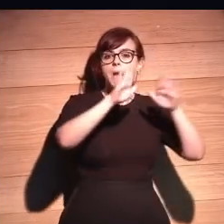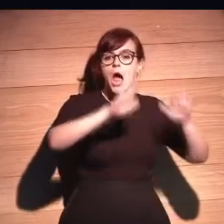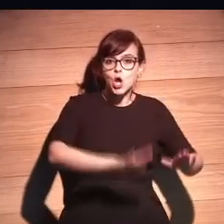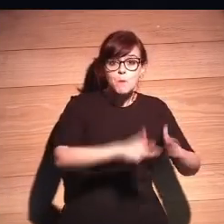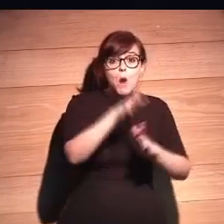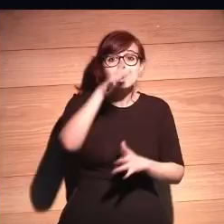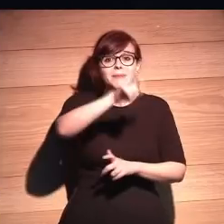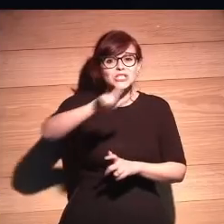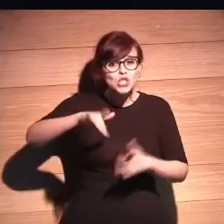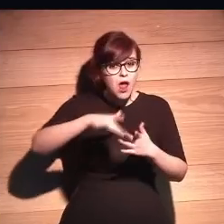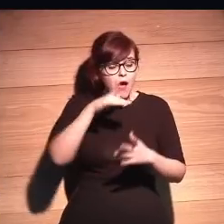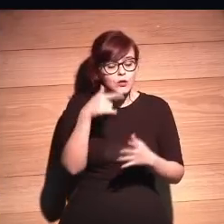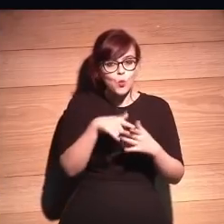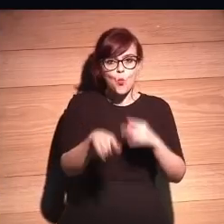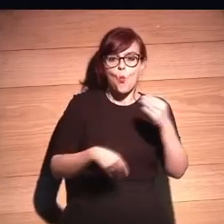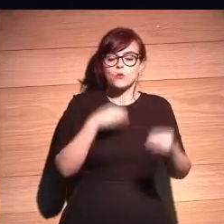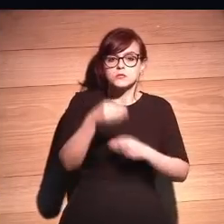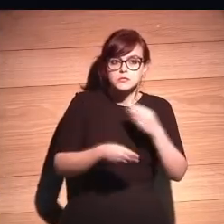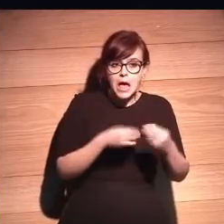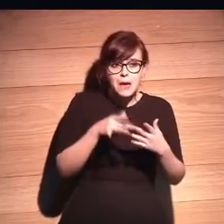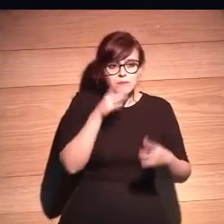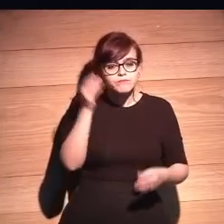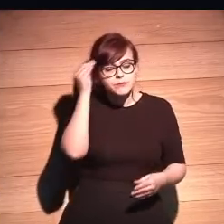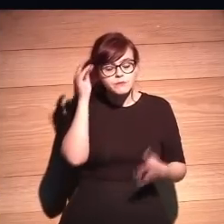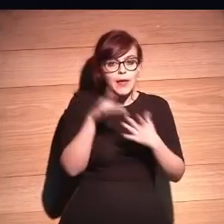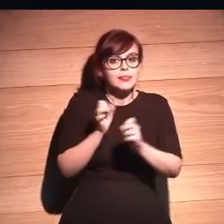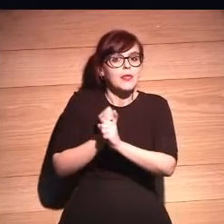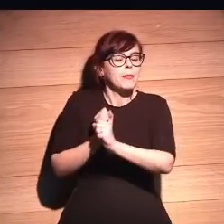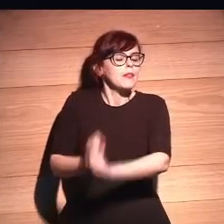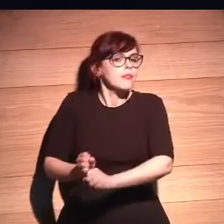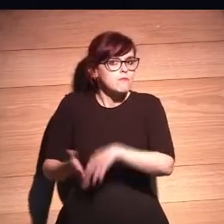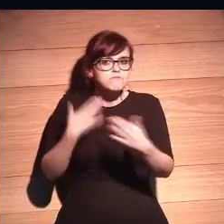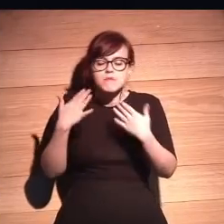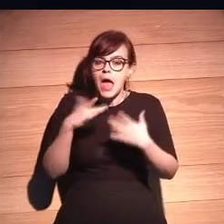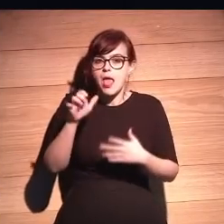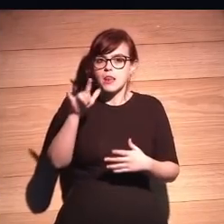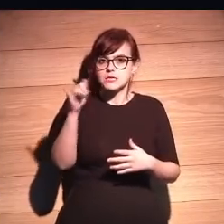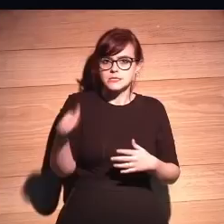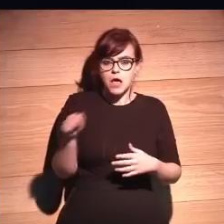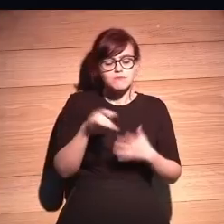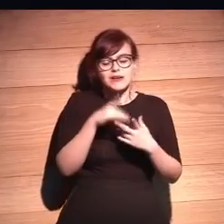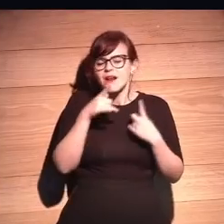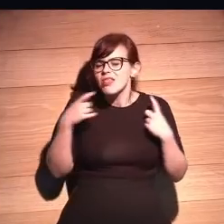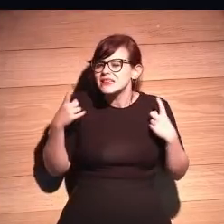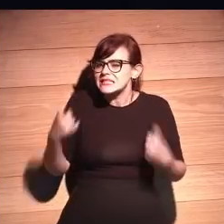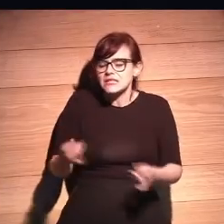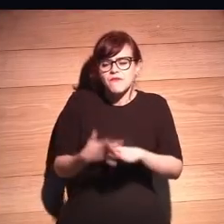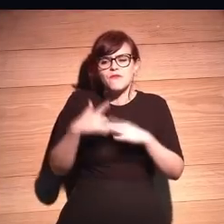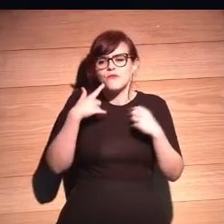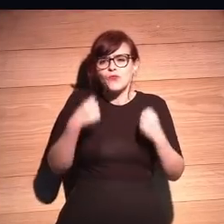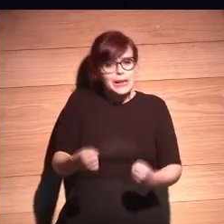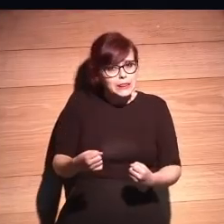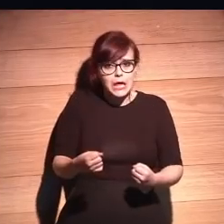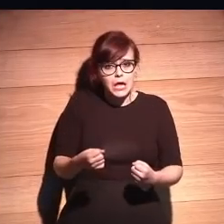personas que lo empezaron a usar crearon dependencia de hablar con Elisa. O el éxito del programa